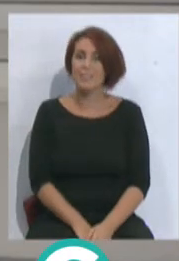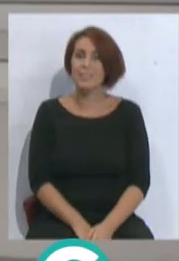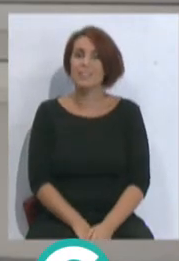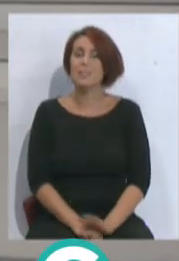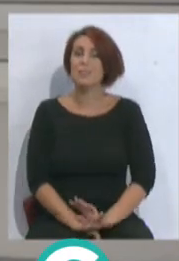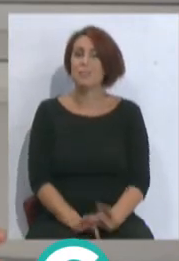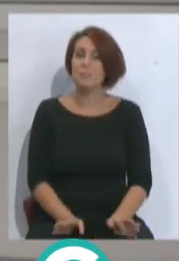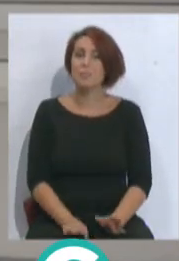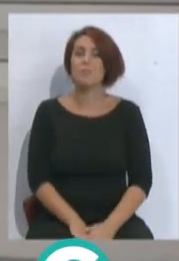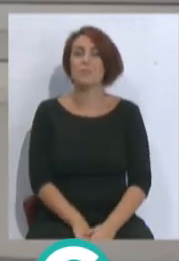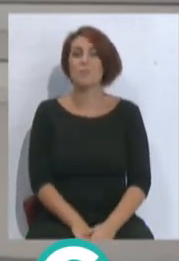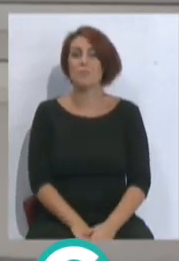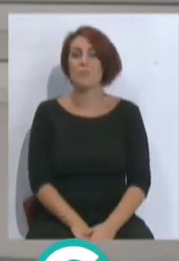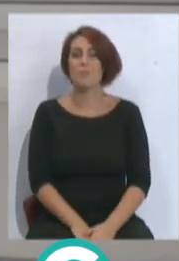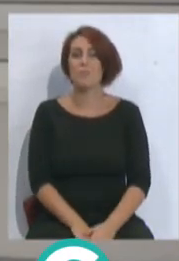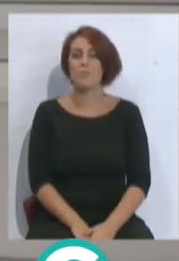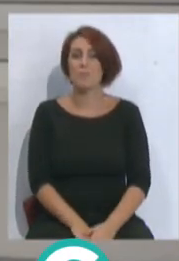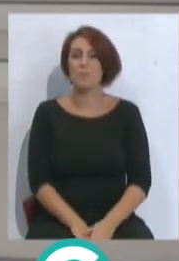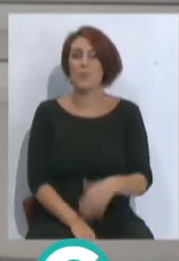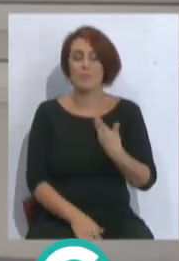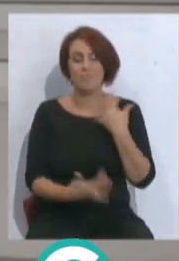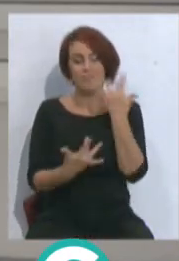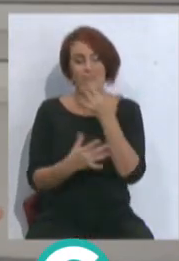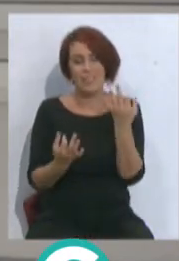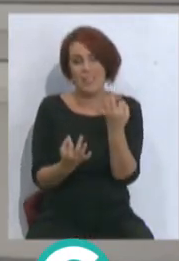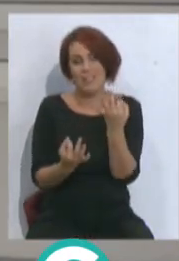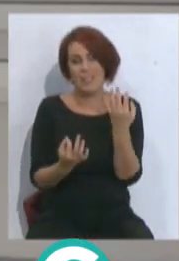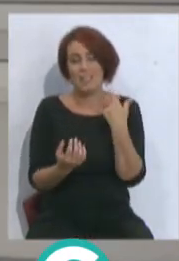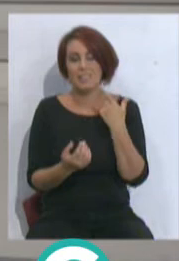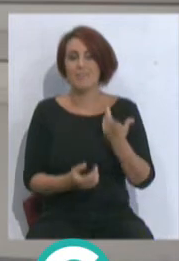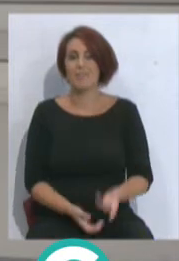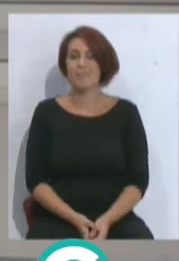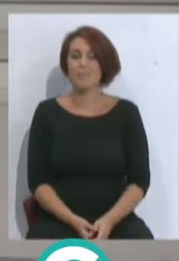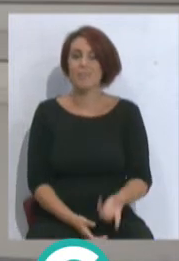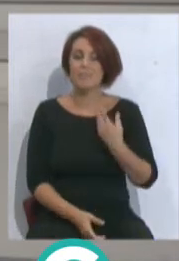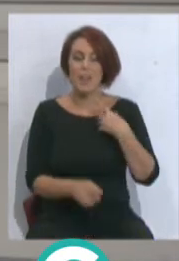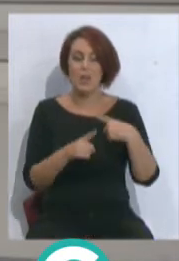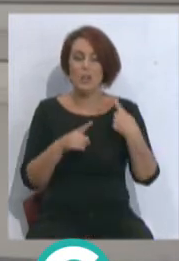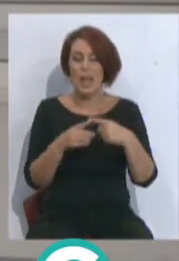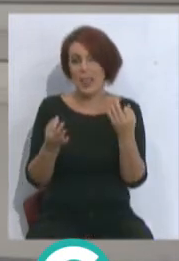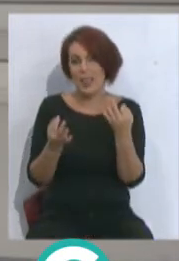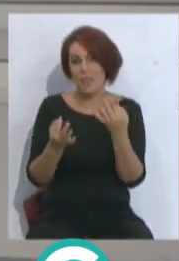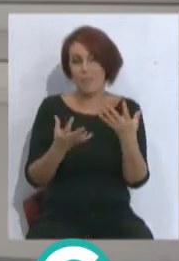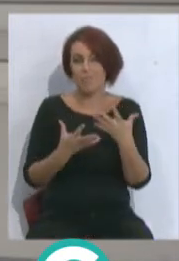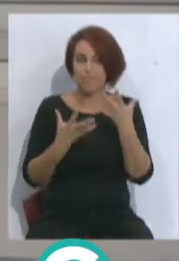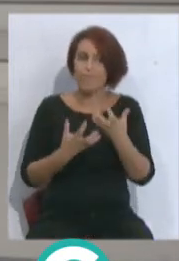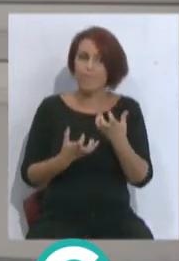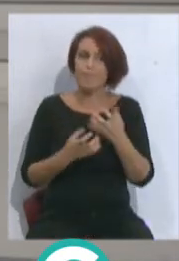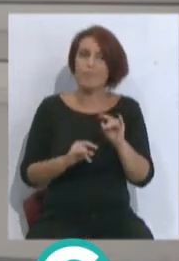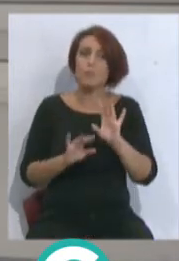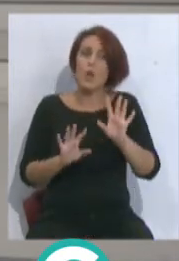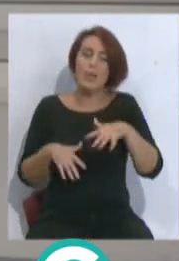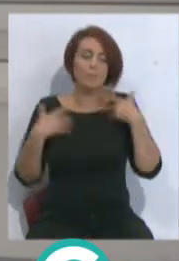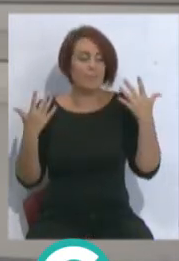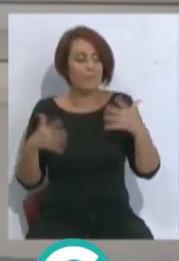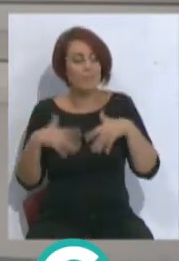Bueno, vamos a ver. Hay que reírse en la vida. Hombre. Vamos a estar. Las cosas hay que tomarlas con seriedad, pero la alegría tiene